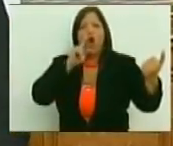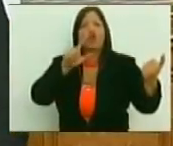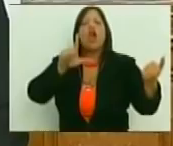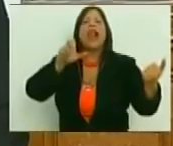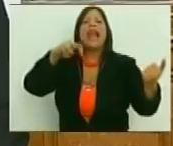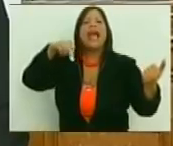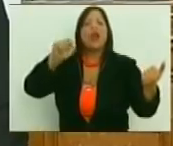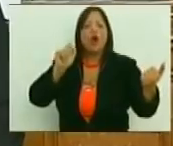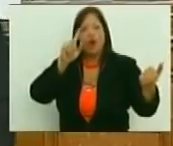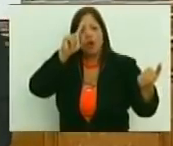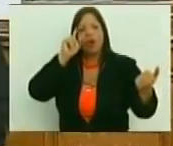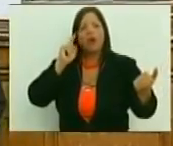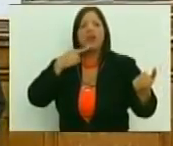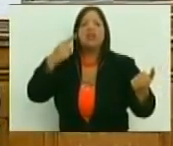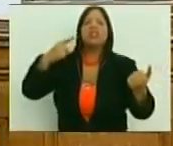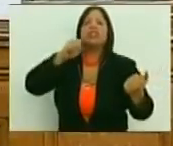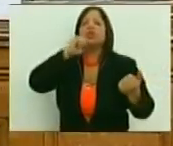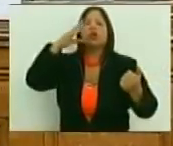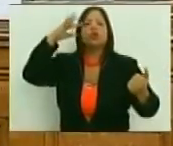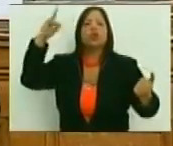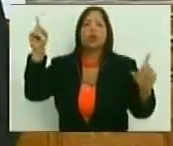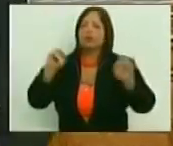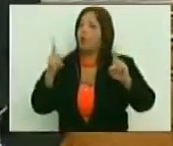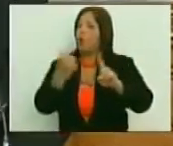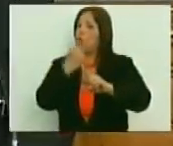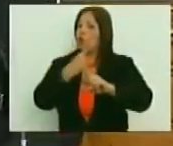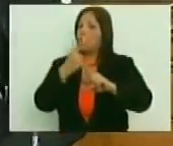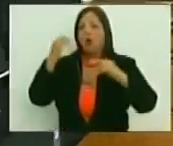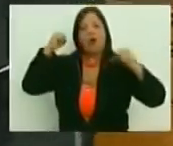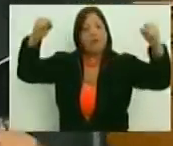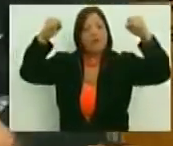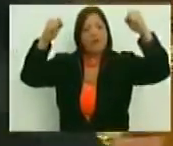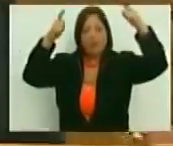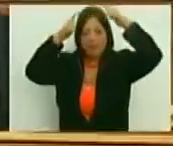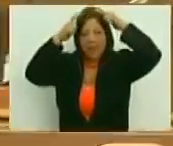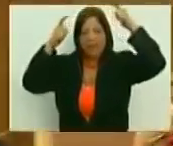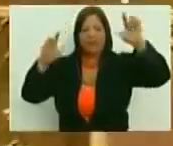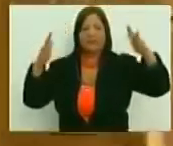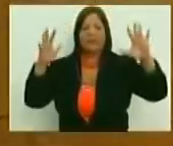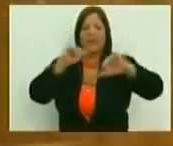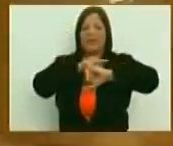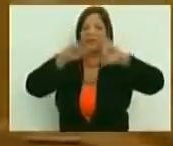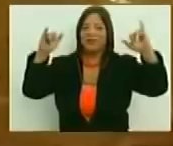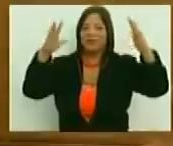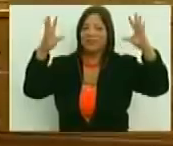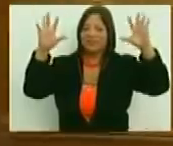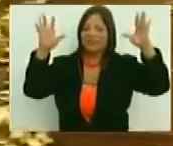dicen que soy un soñador, pero no soy el único. ¡Viva Chávez! ¡Viva Chávez!